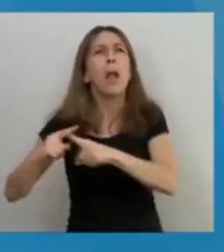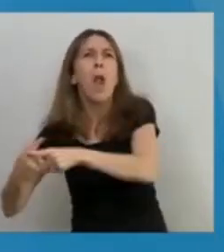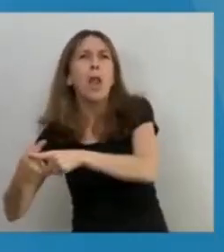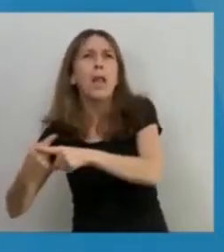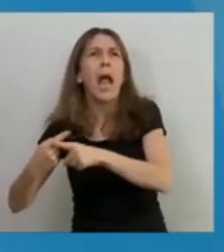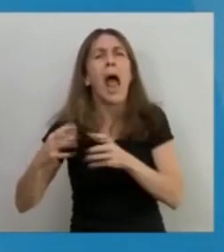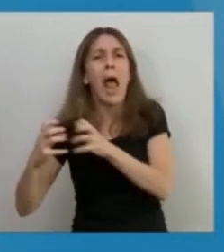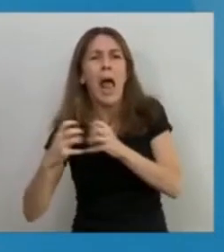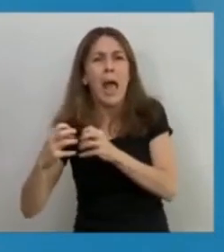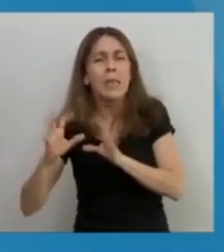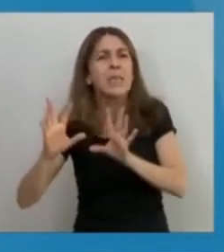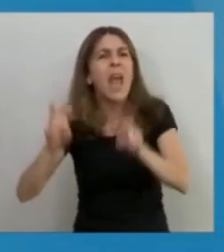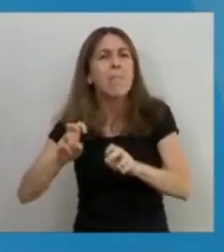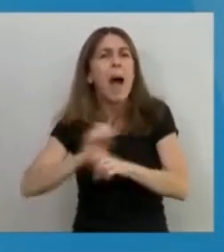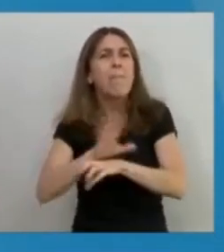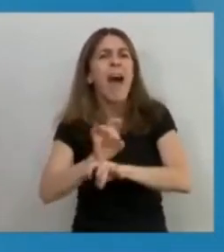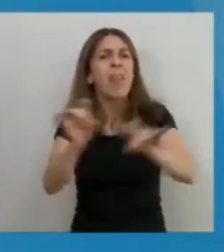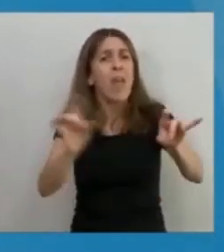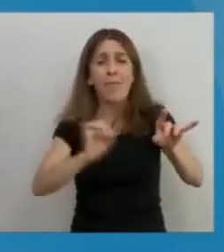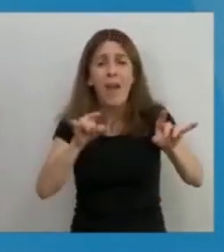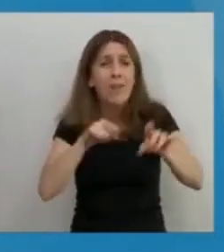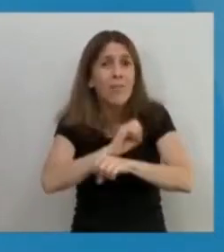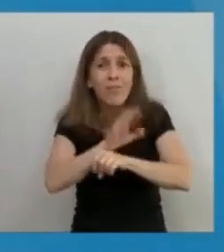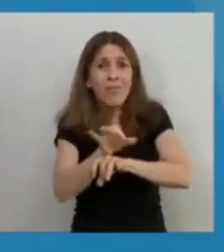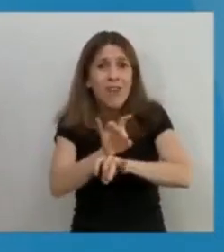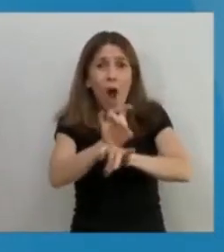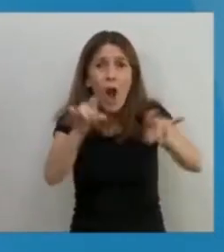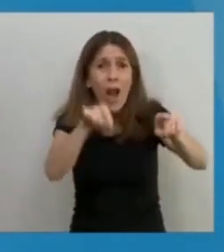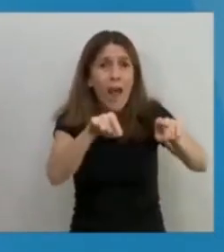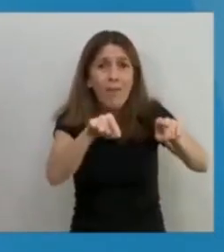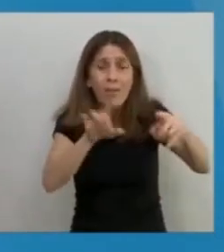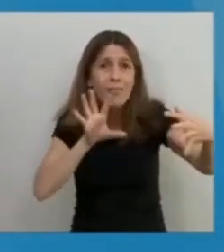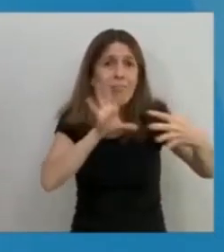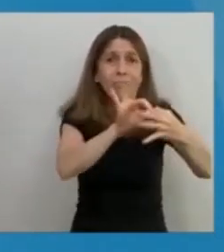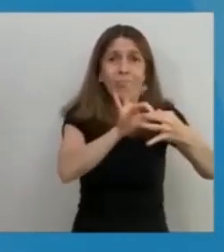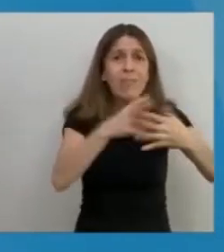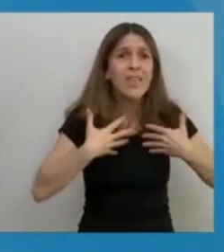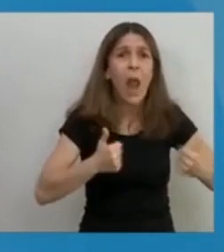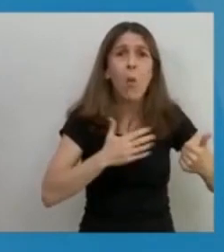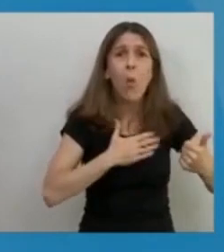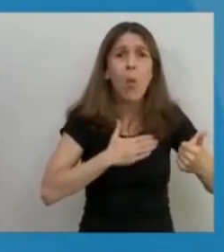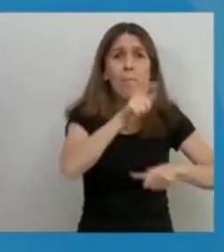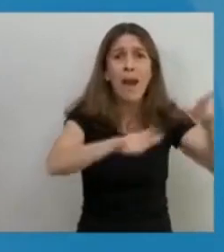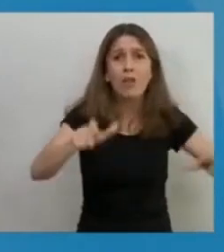Que la pandemia tiene que ver con la vida y la salud de la gente. No con una elección.